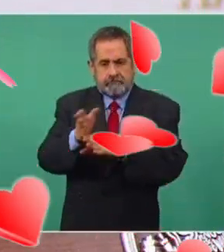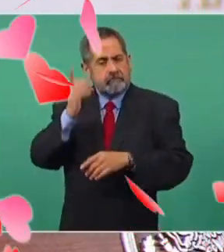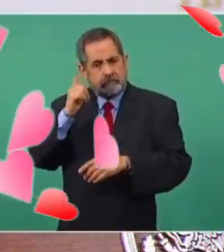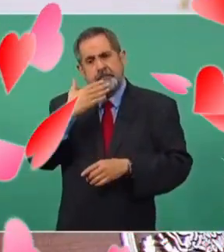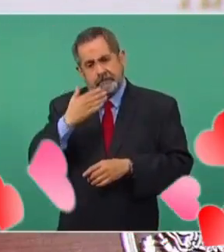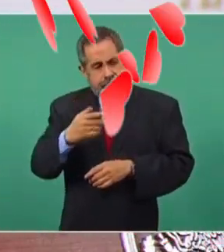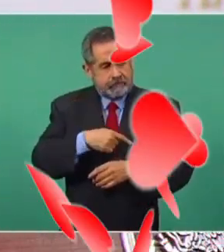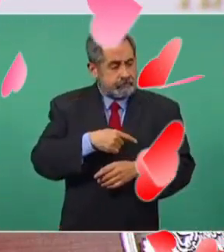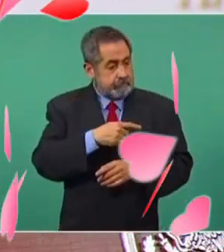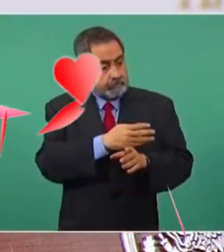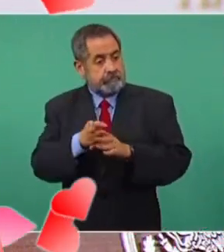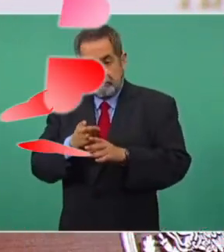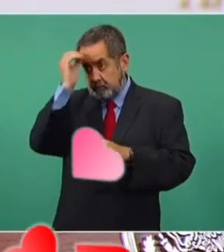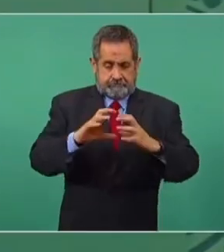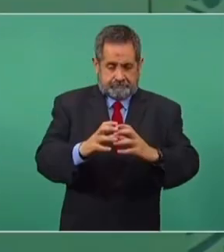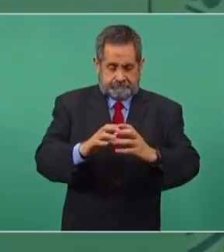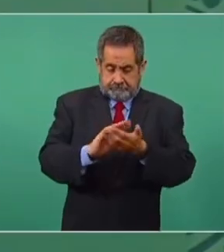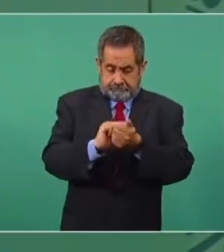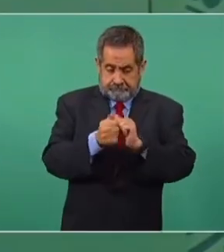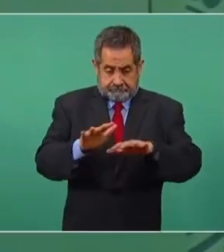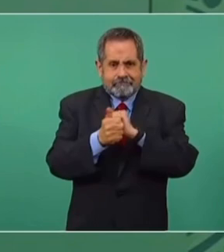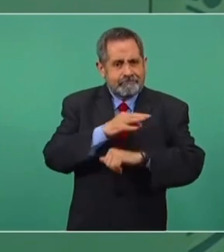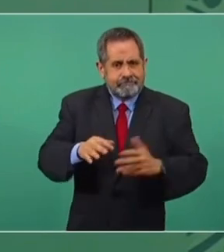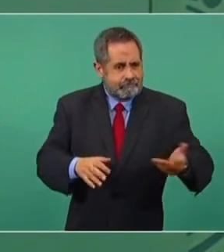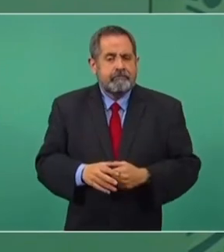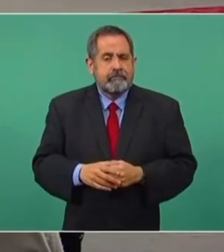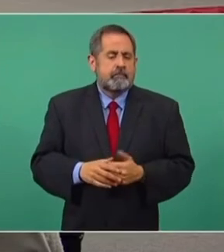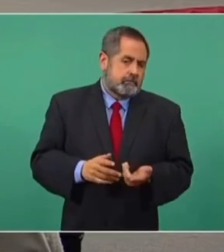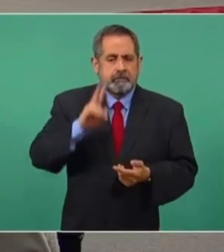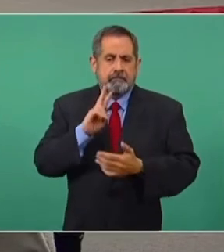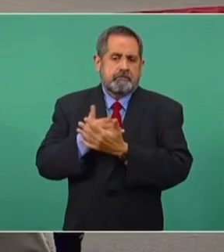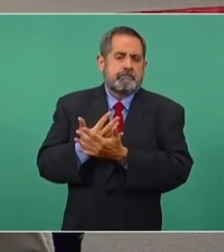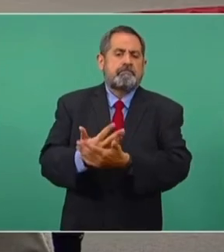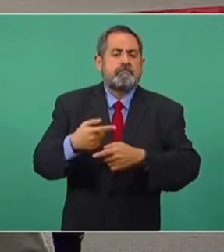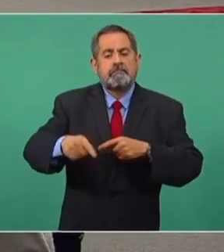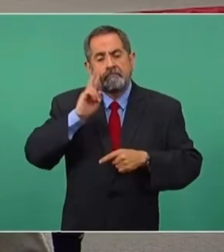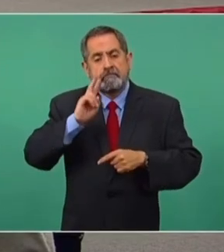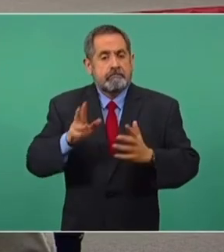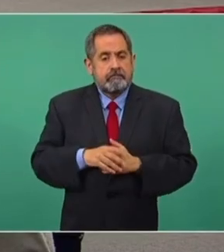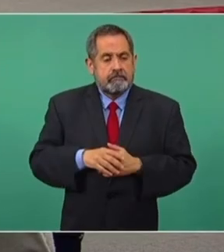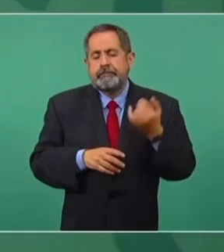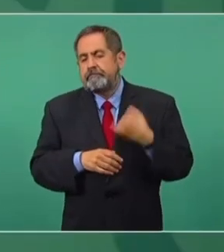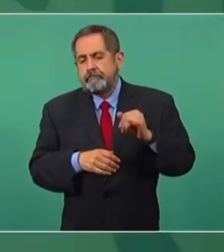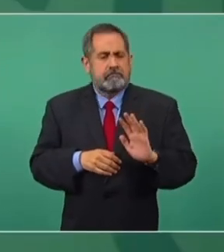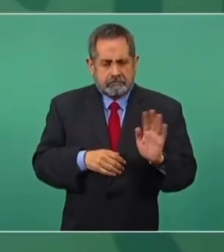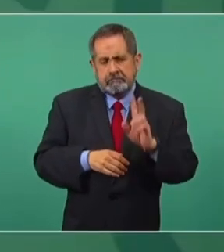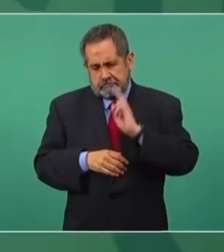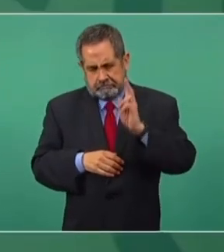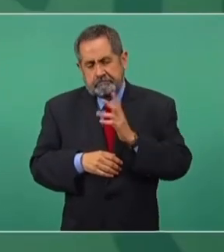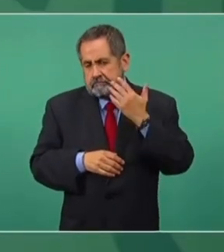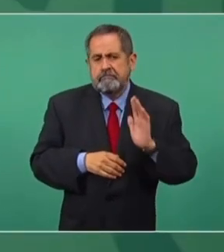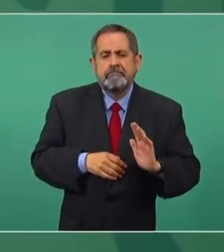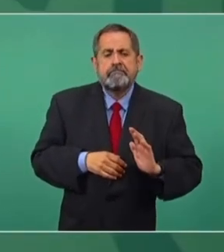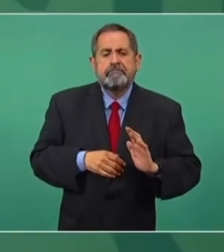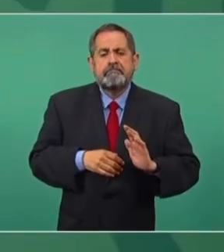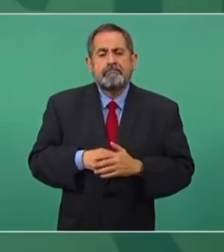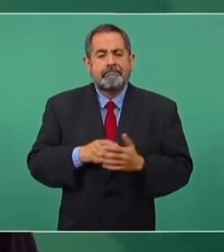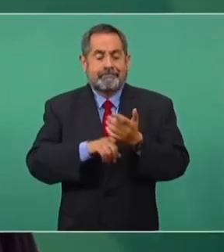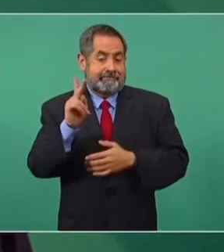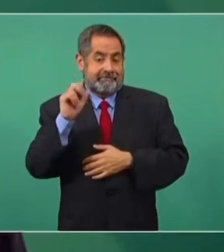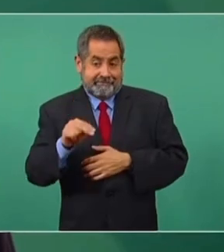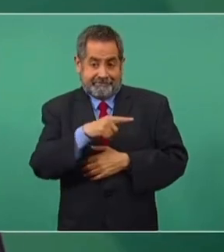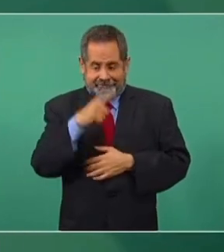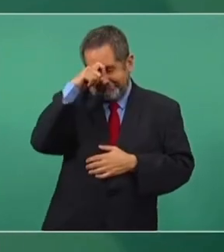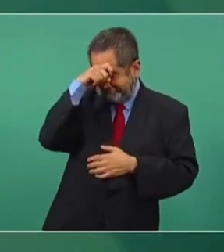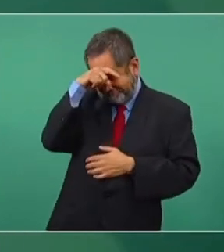Es de sabios cambiar de opinión. Entonces, vamos a esperarnos, no lo descartemos. En el caso del PAN está